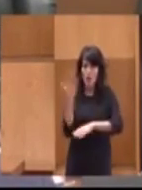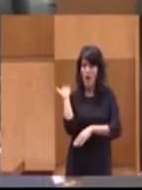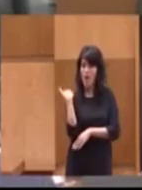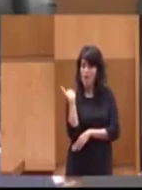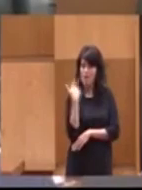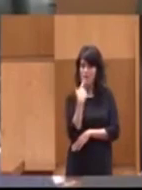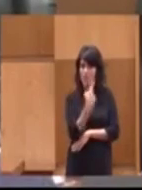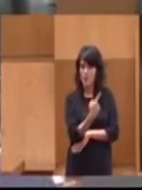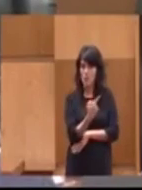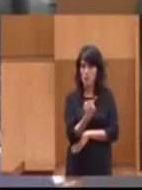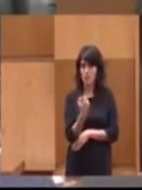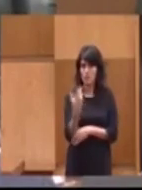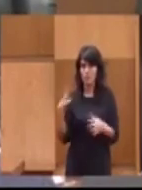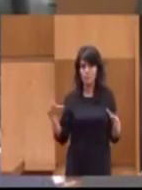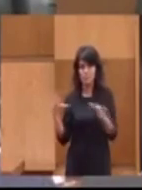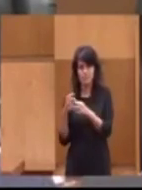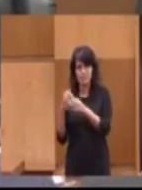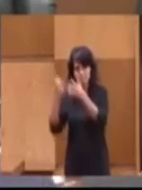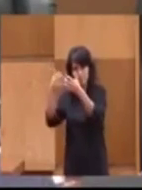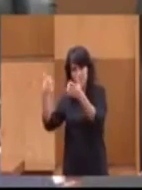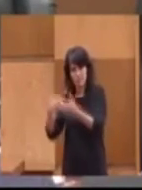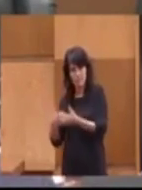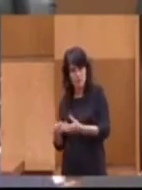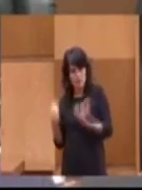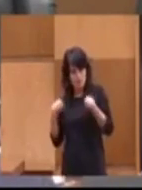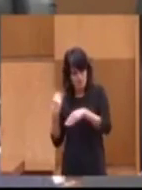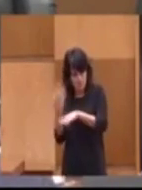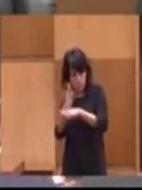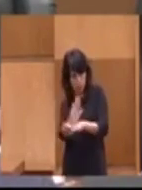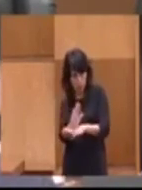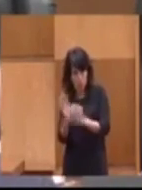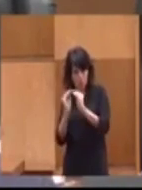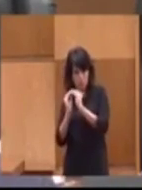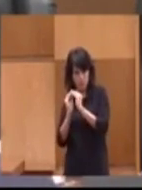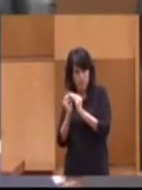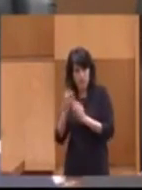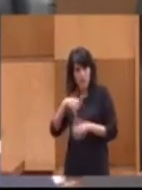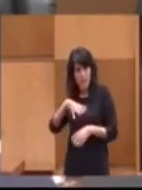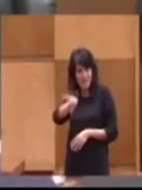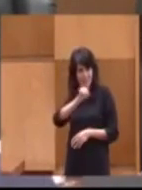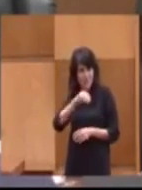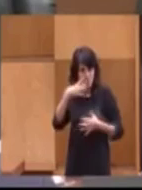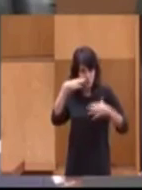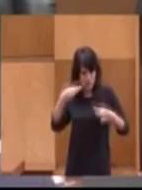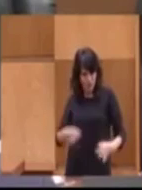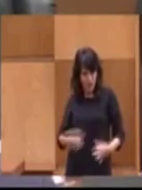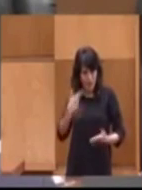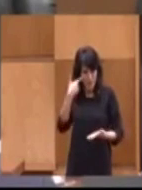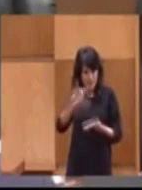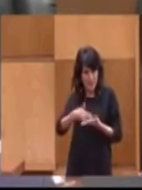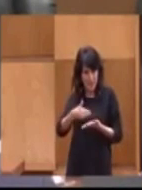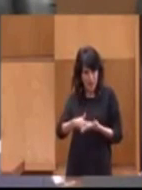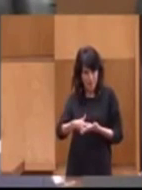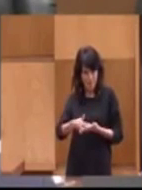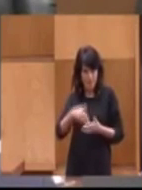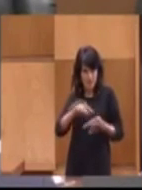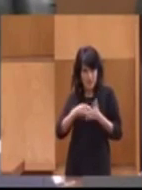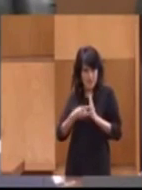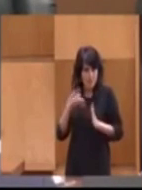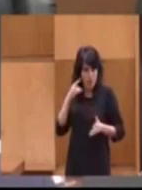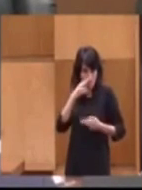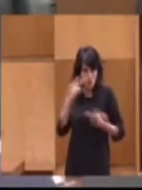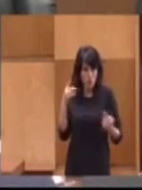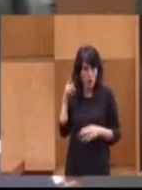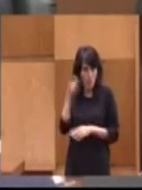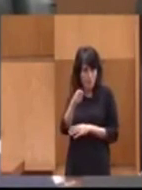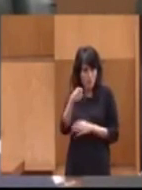anteriormente y haciendo mención a la redacción de la moción, entendemos que la garantía y la viabilidad del sistema público de pensiones, por ser una de las bases